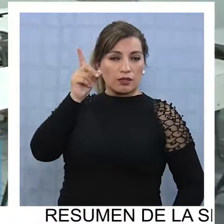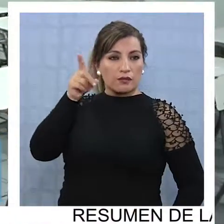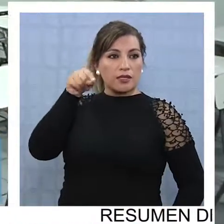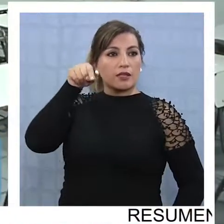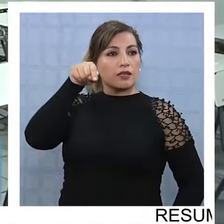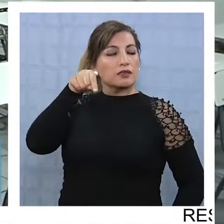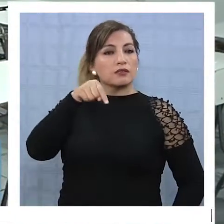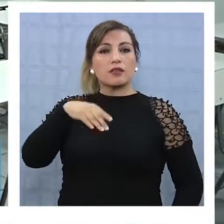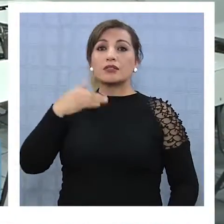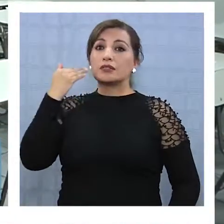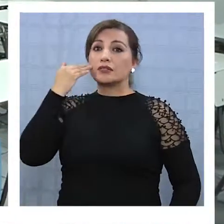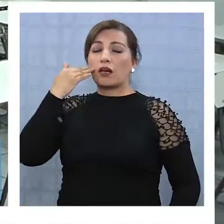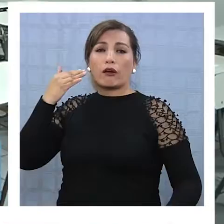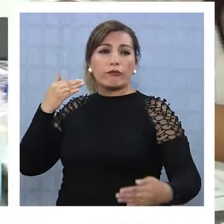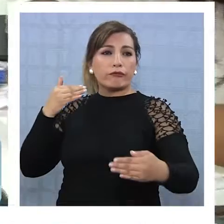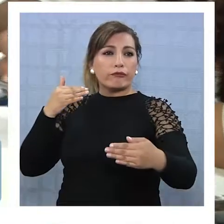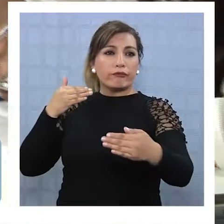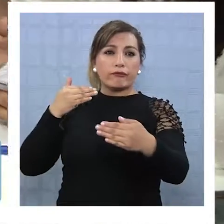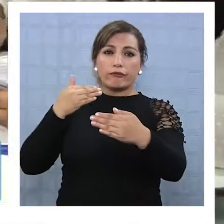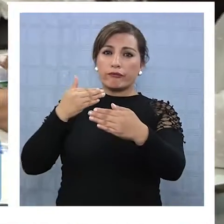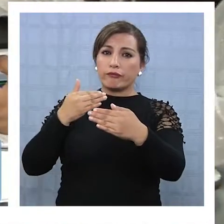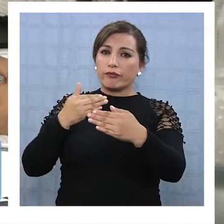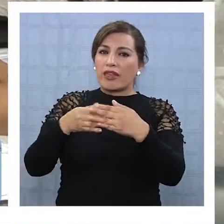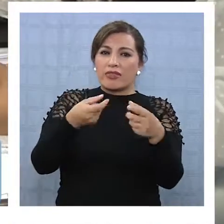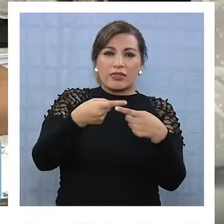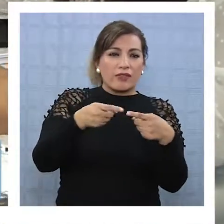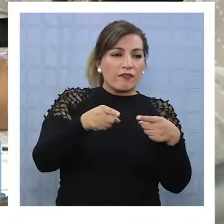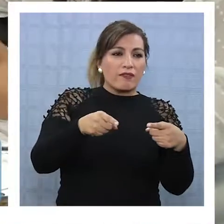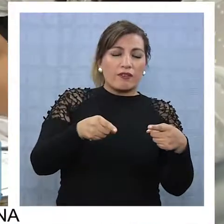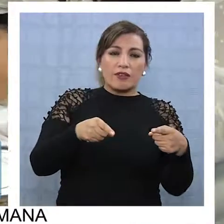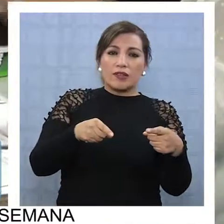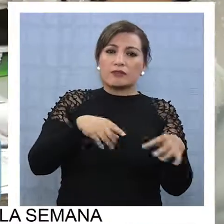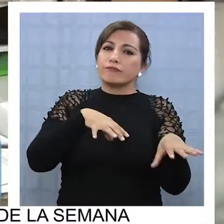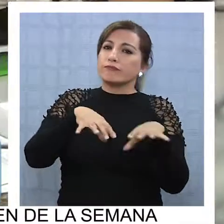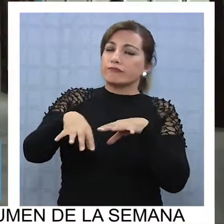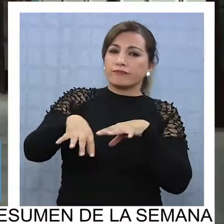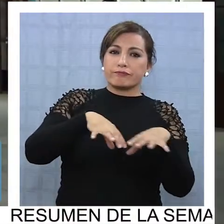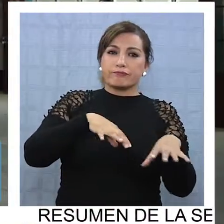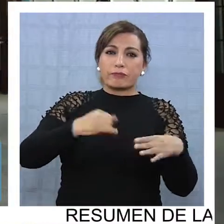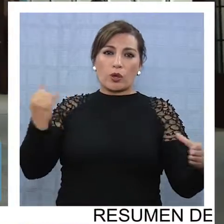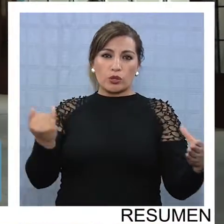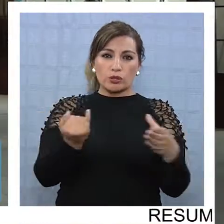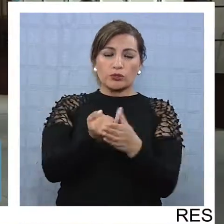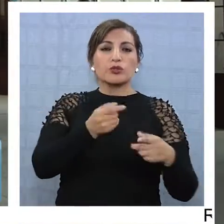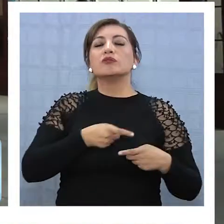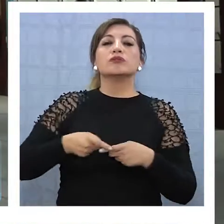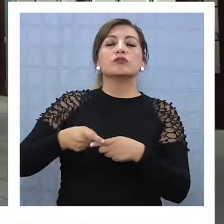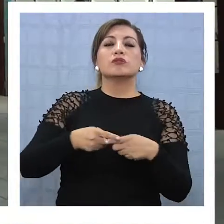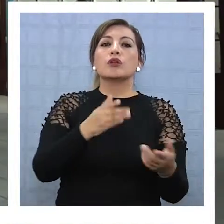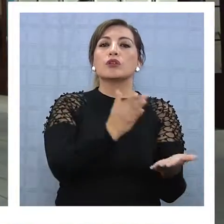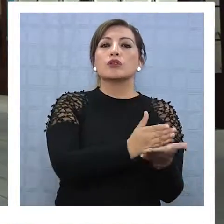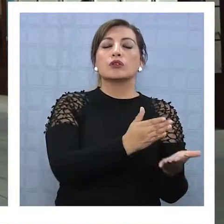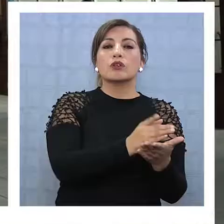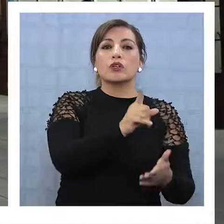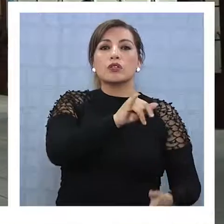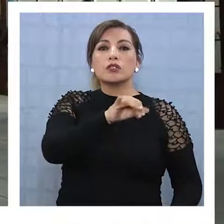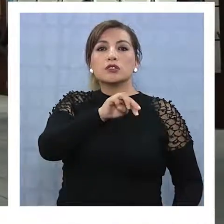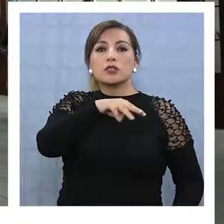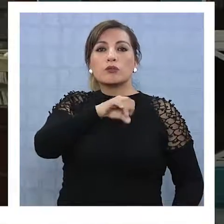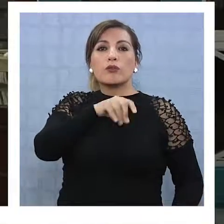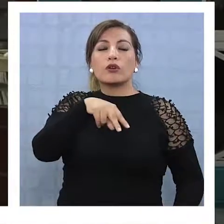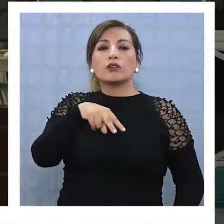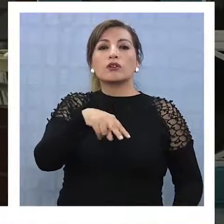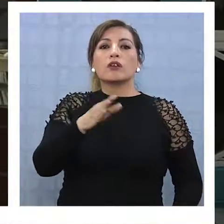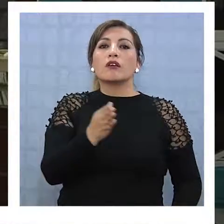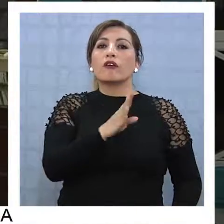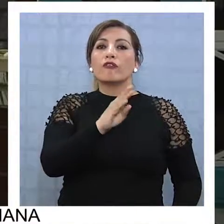Personas con Discapacidad está llegando a feliz término con una serie de acciones que han mejorado la inclusión social en los colegios